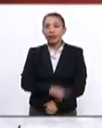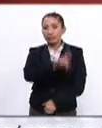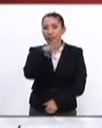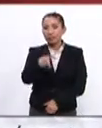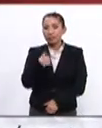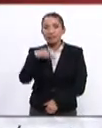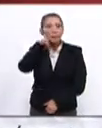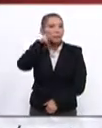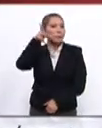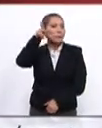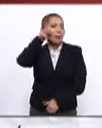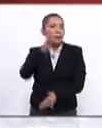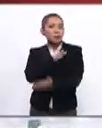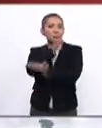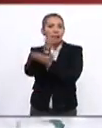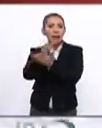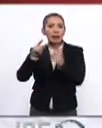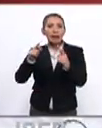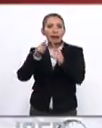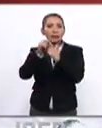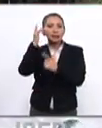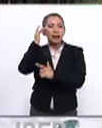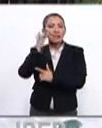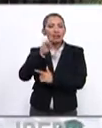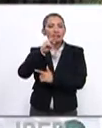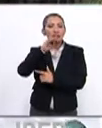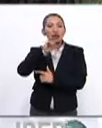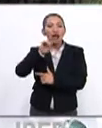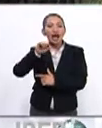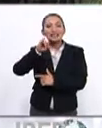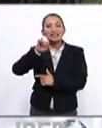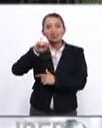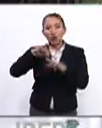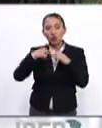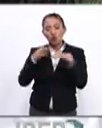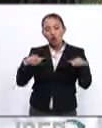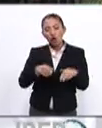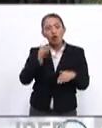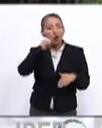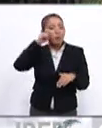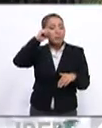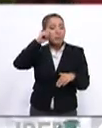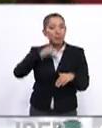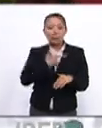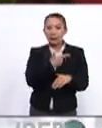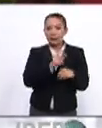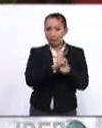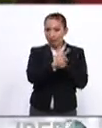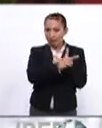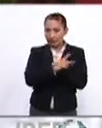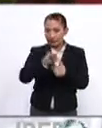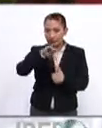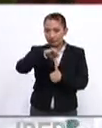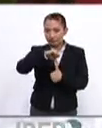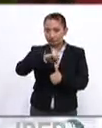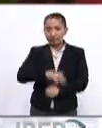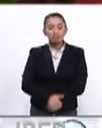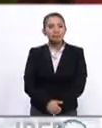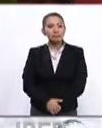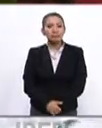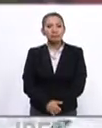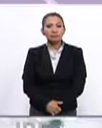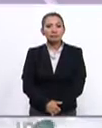Posteriormente el pontéfice se trasladó a la iglesia de San Francisco de Asís donde se reunió con los obispos de los siete países de Centroamérica.